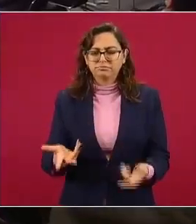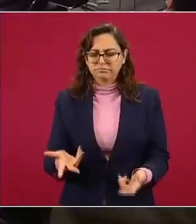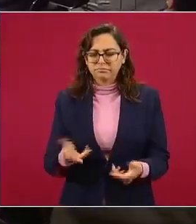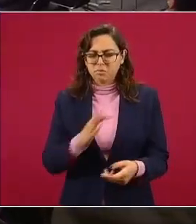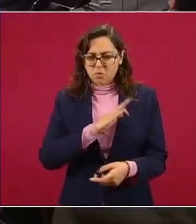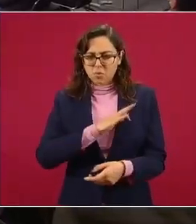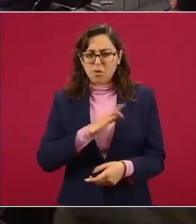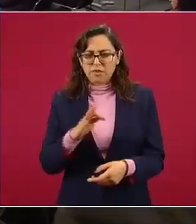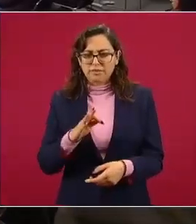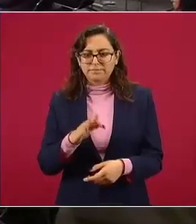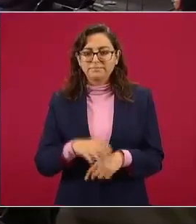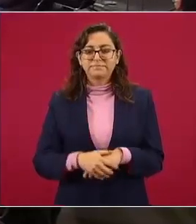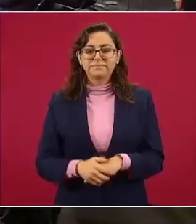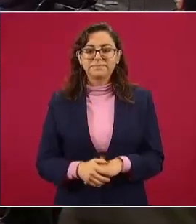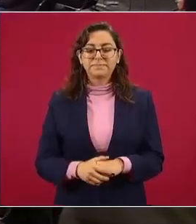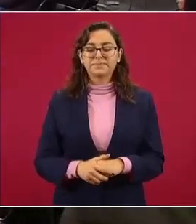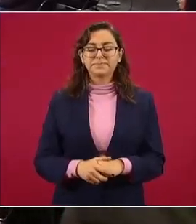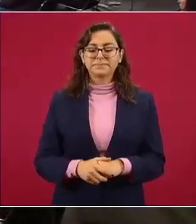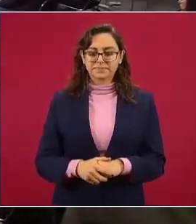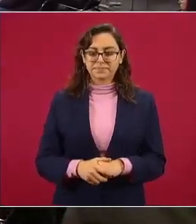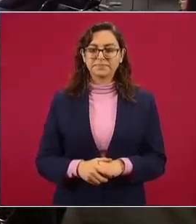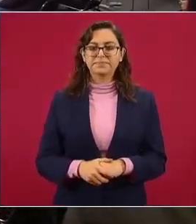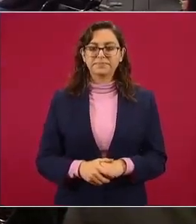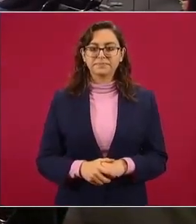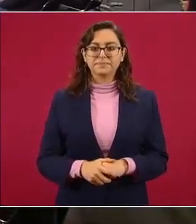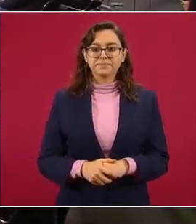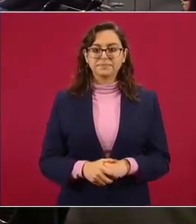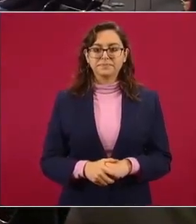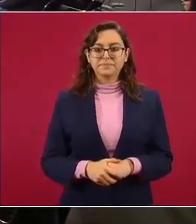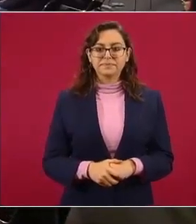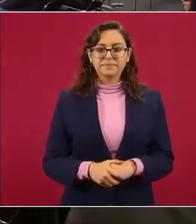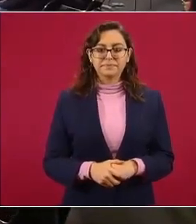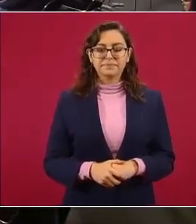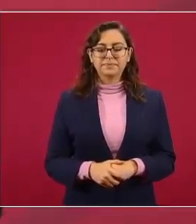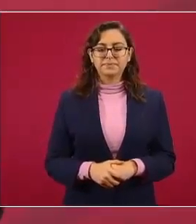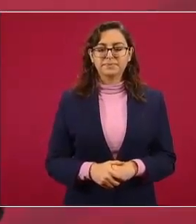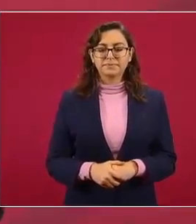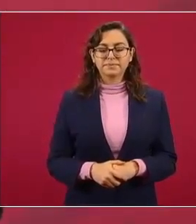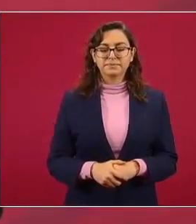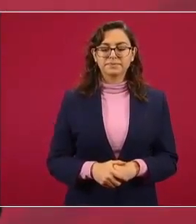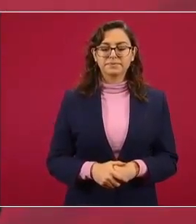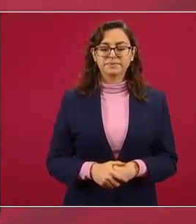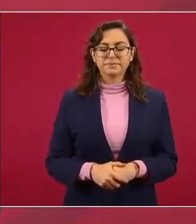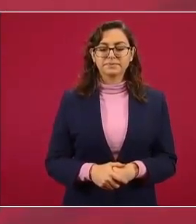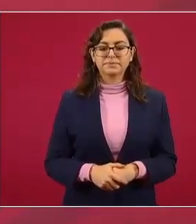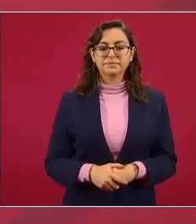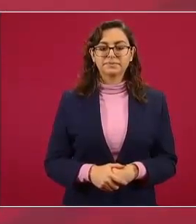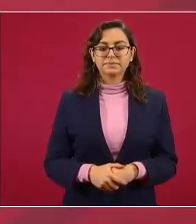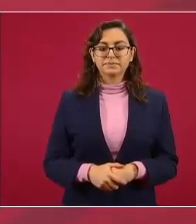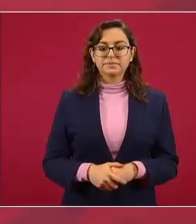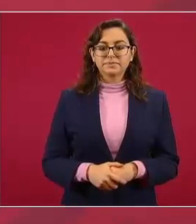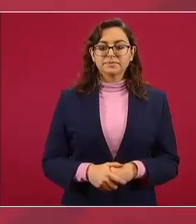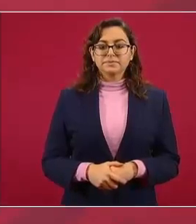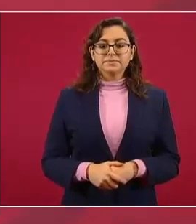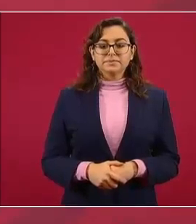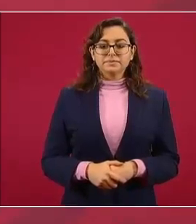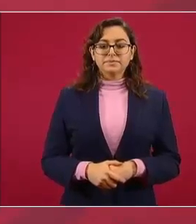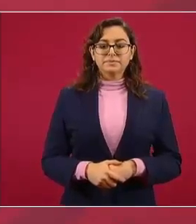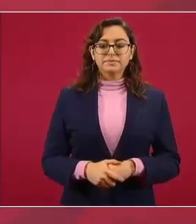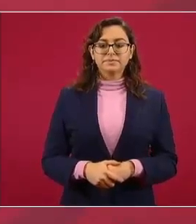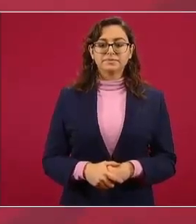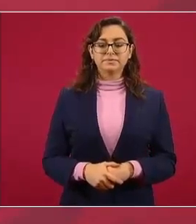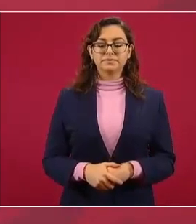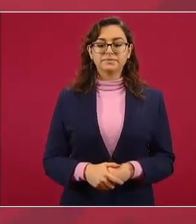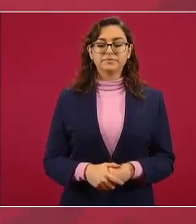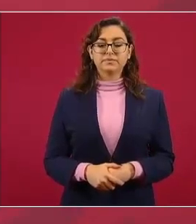el reto con mucho gusto mire nos ha pedido el señor presidente que seamos como